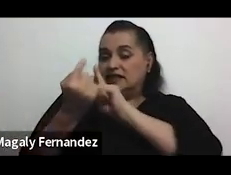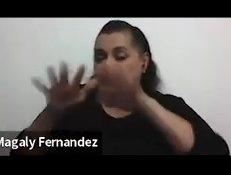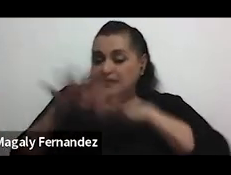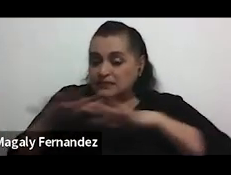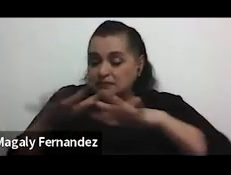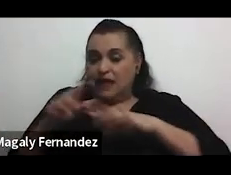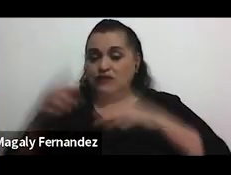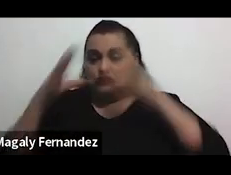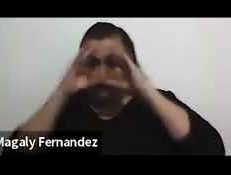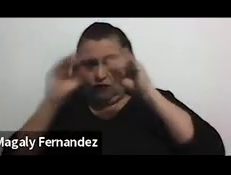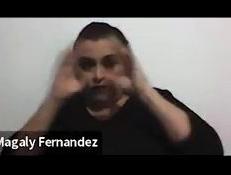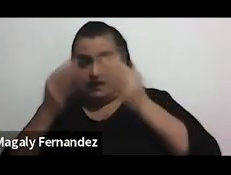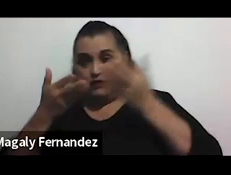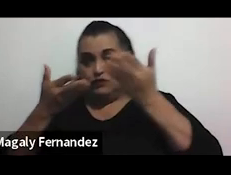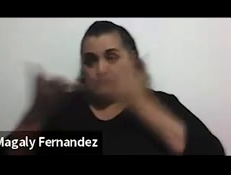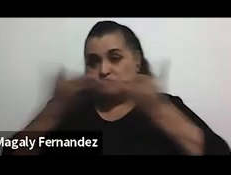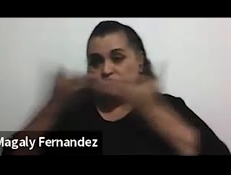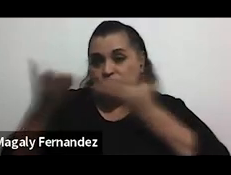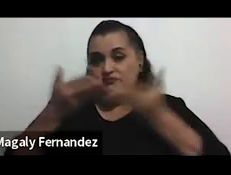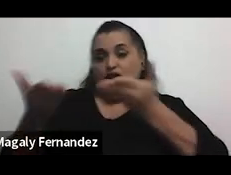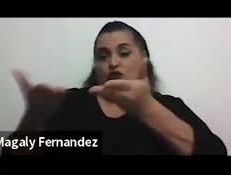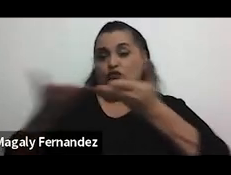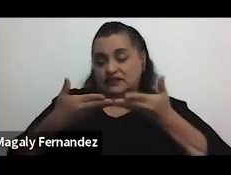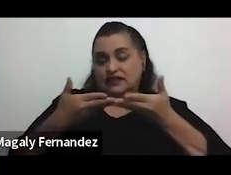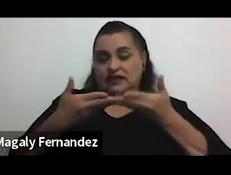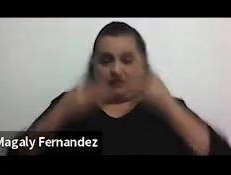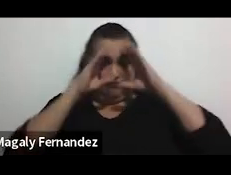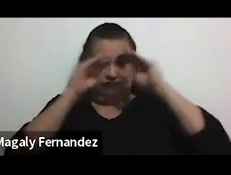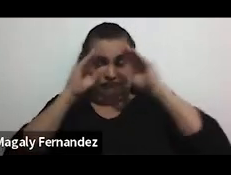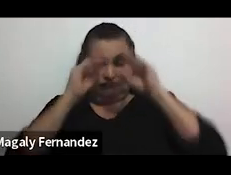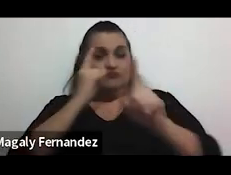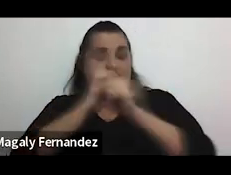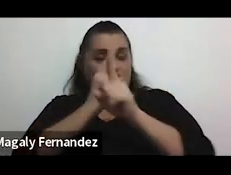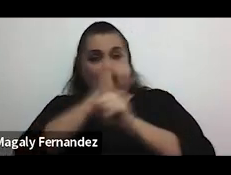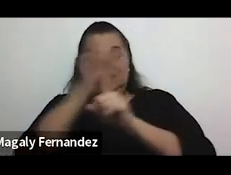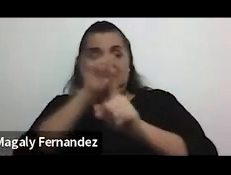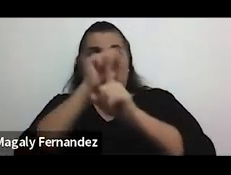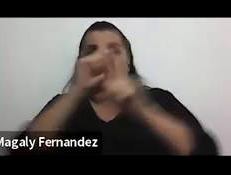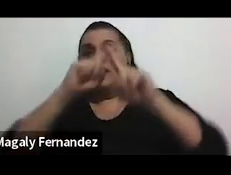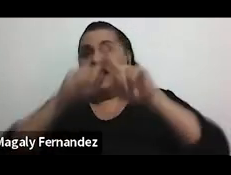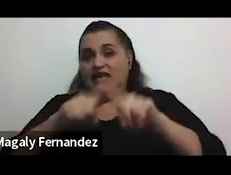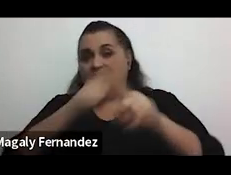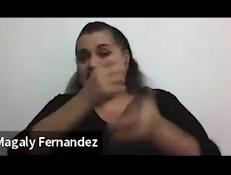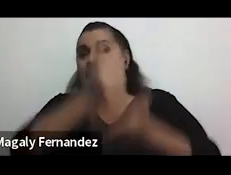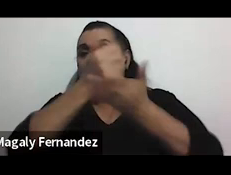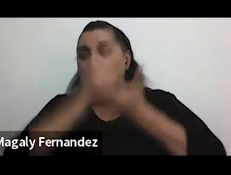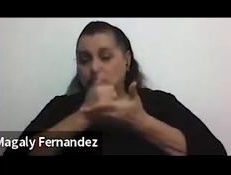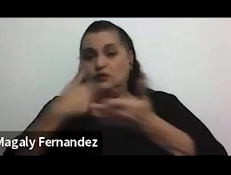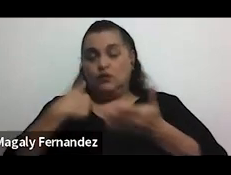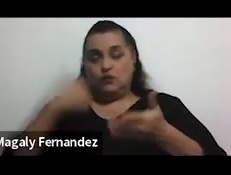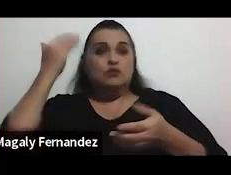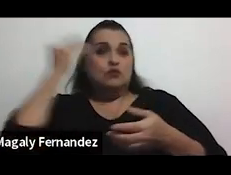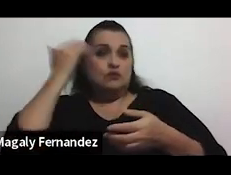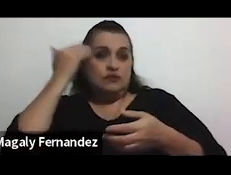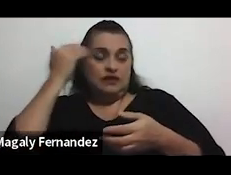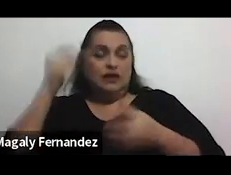a espacios que nos den información veraz en cuanto a esta situación nos ayuda a tomar conciencia para empezar